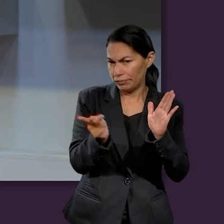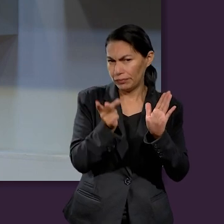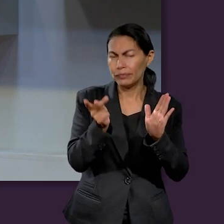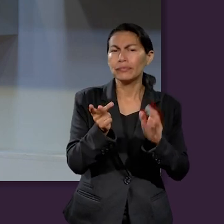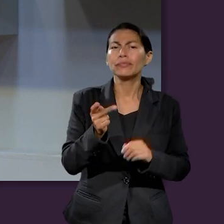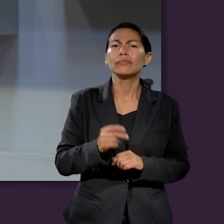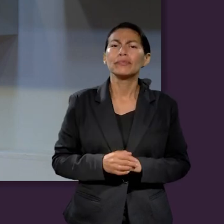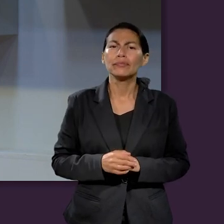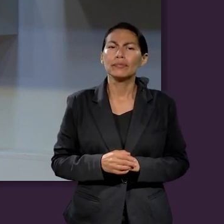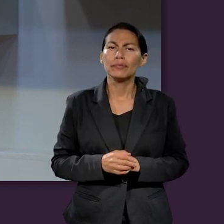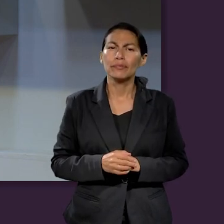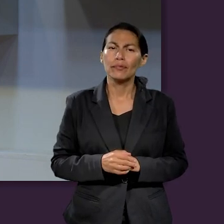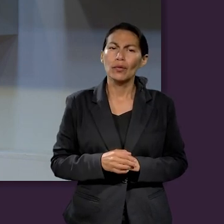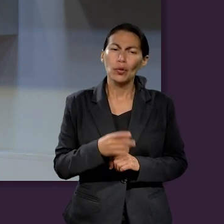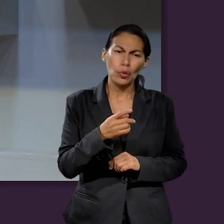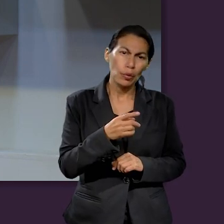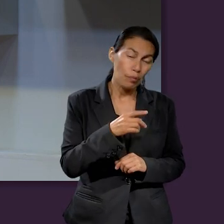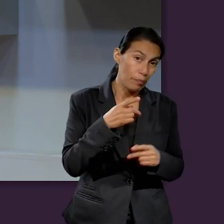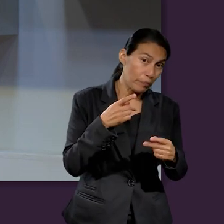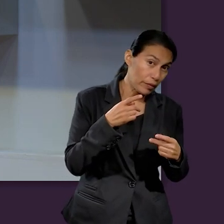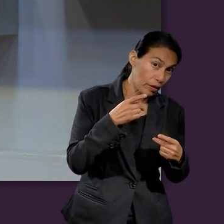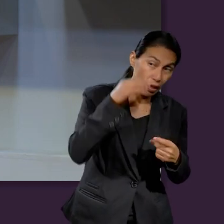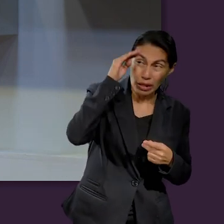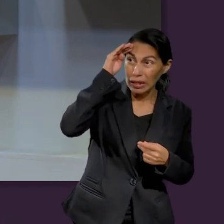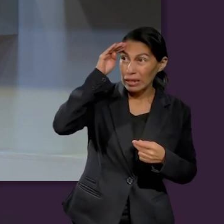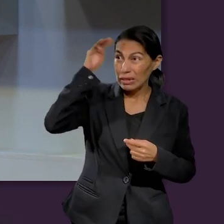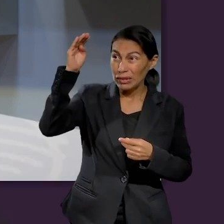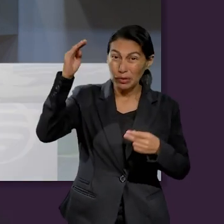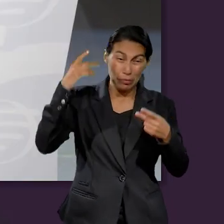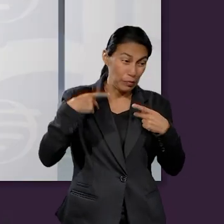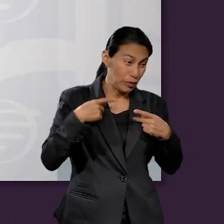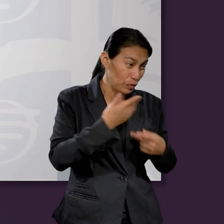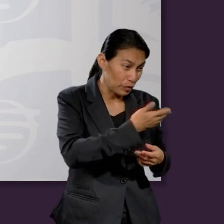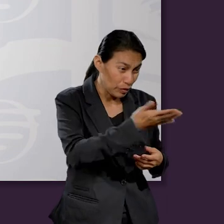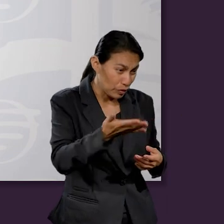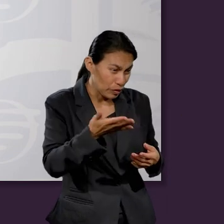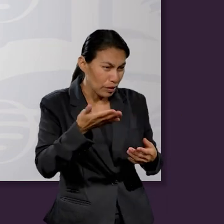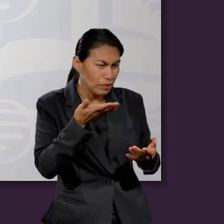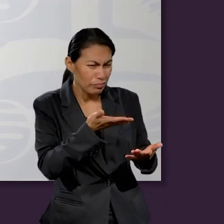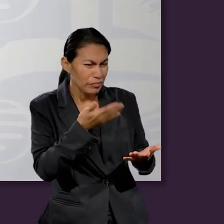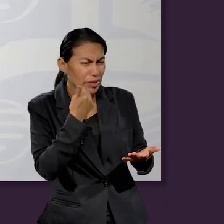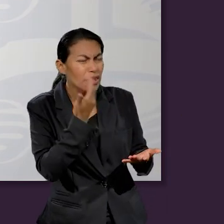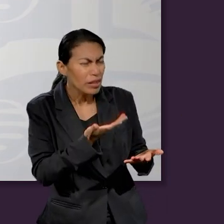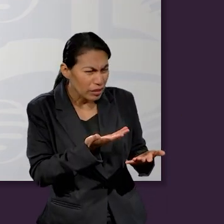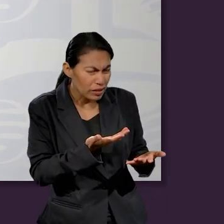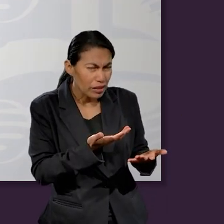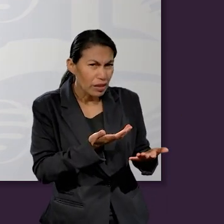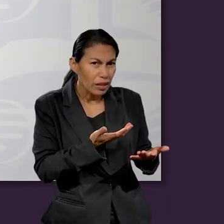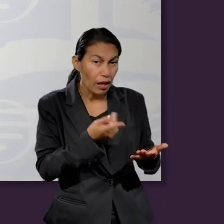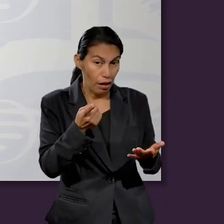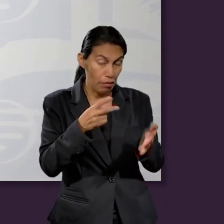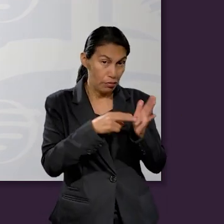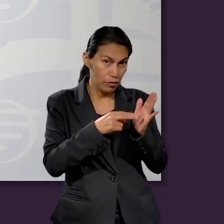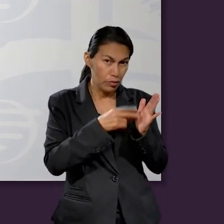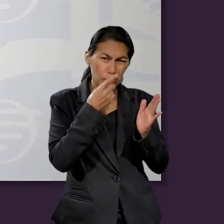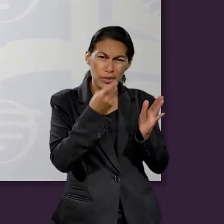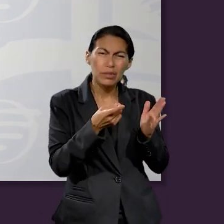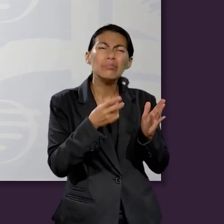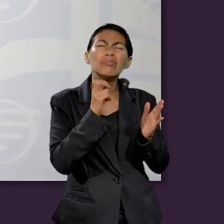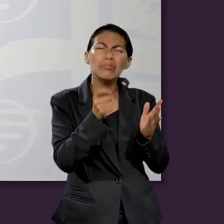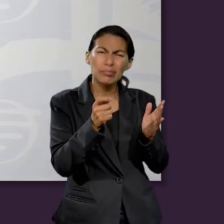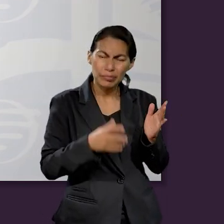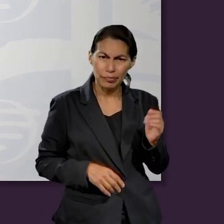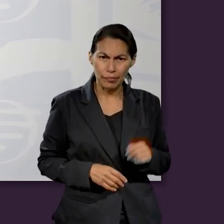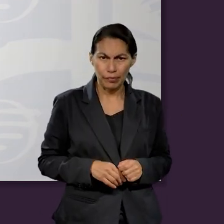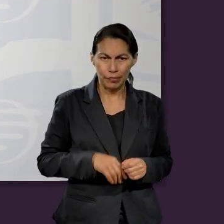texto queremos preguntarle al pastor ¿qué requería el Señor de su pueblo según se revela